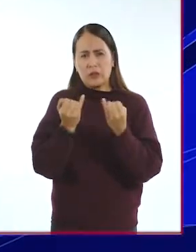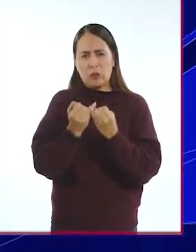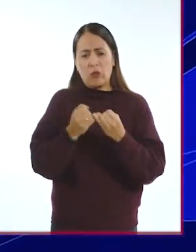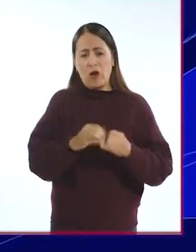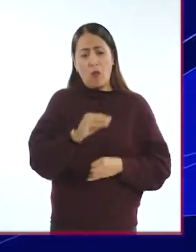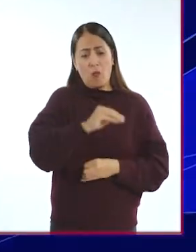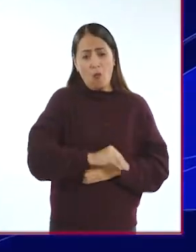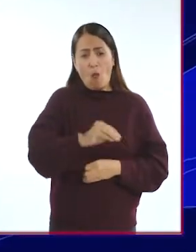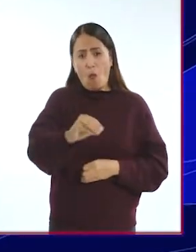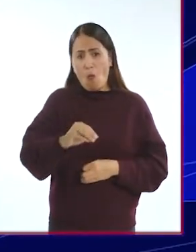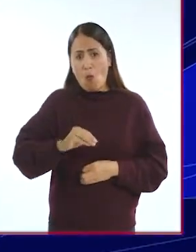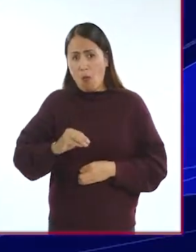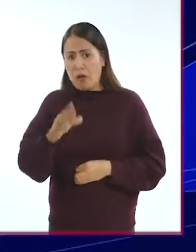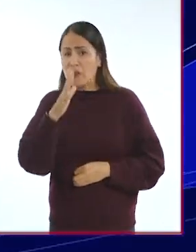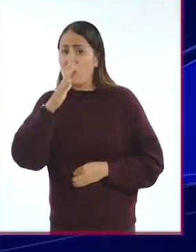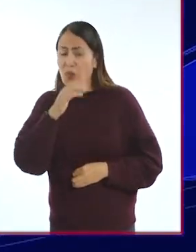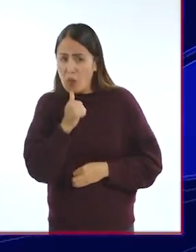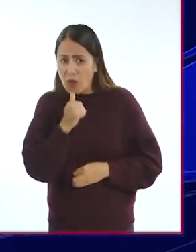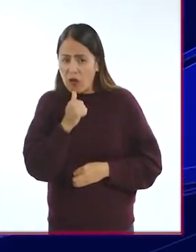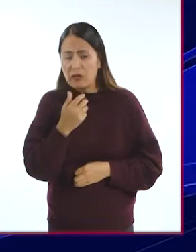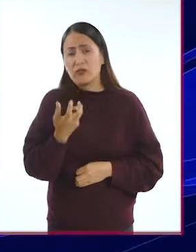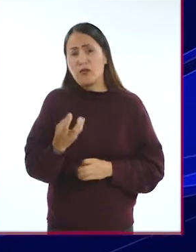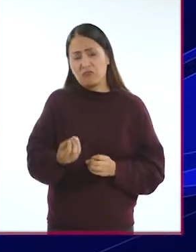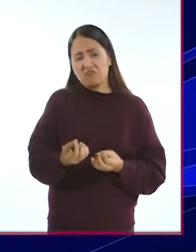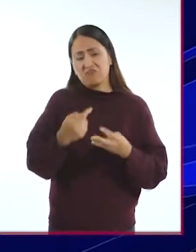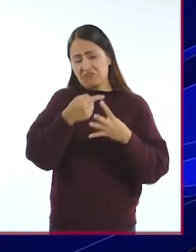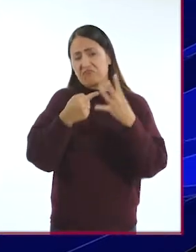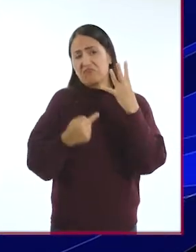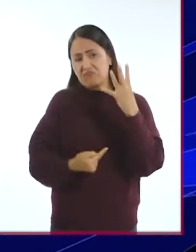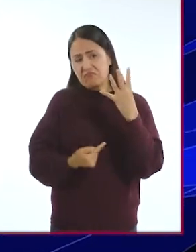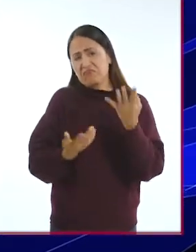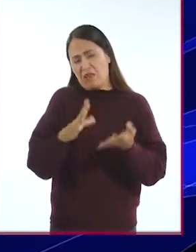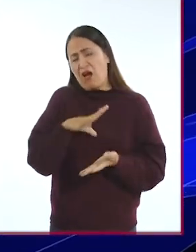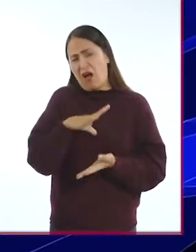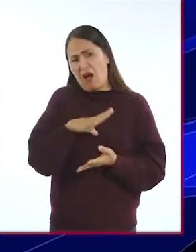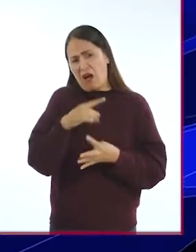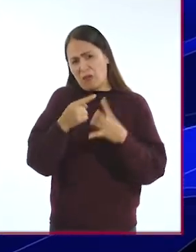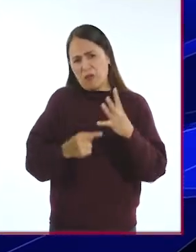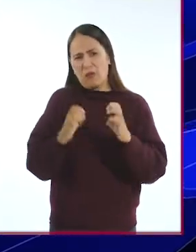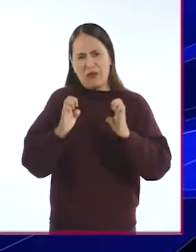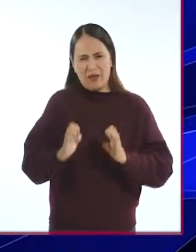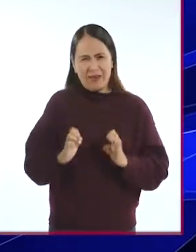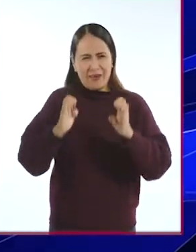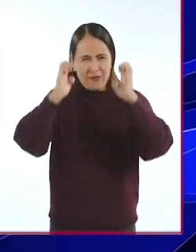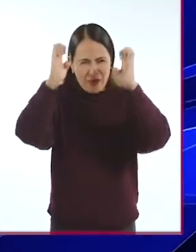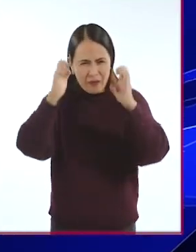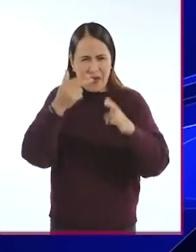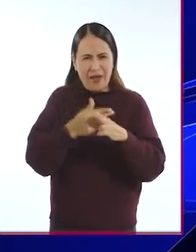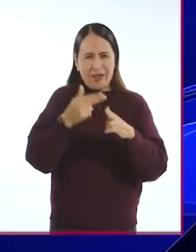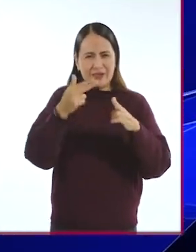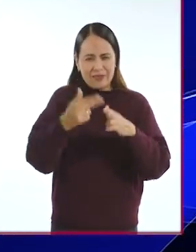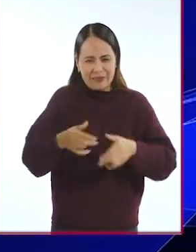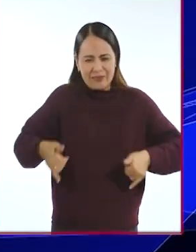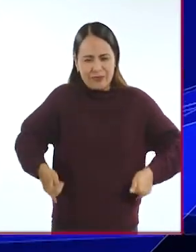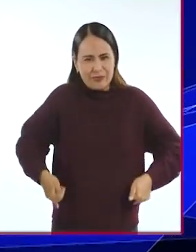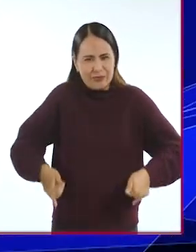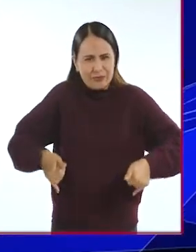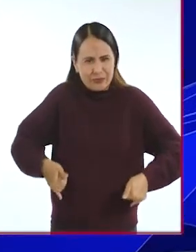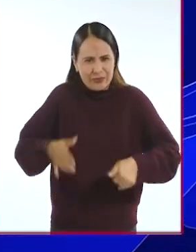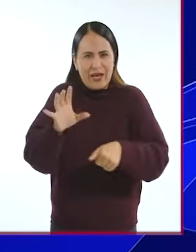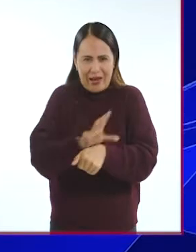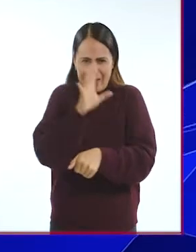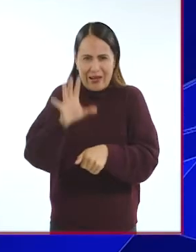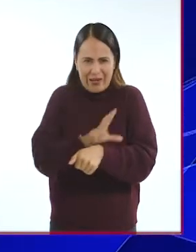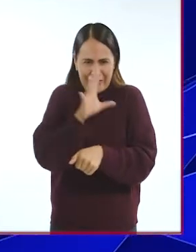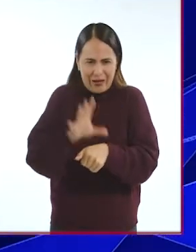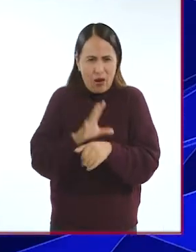problemas de desplazamiento, de movilidad. Hay muchísimas cosas desde los elevadores hasta las sillas de ruedas eléctricas,